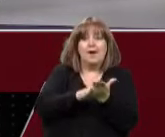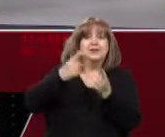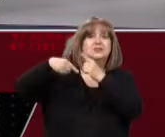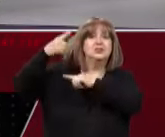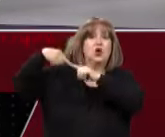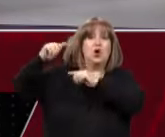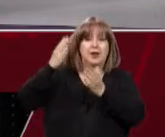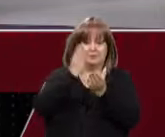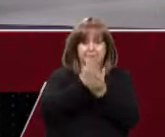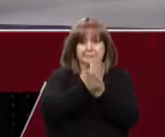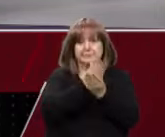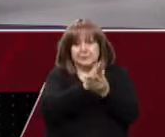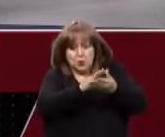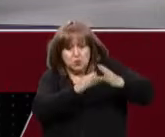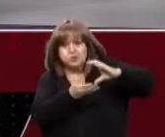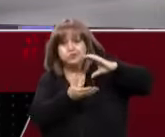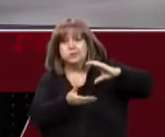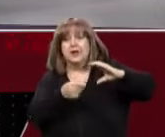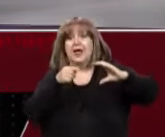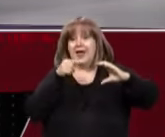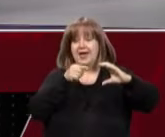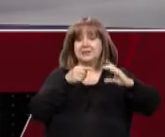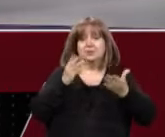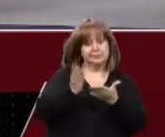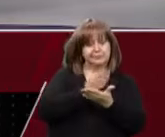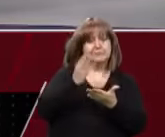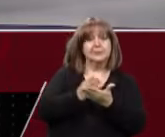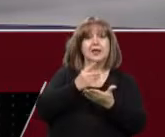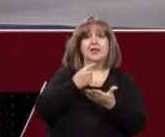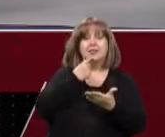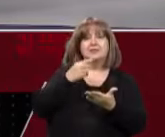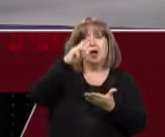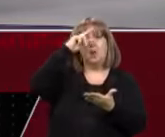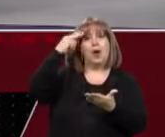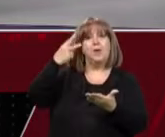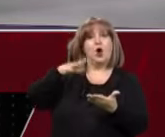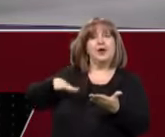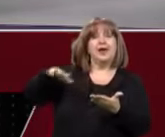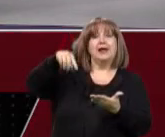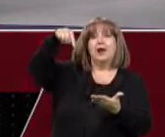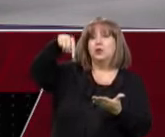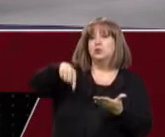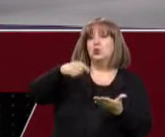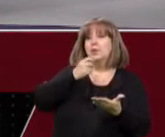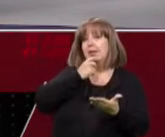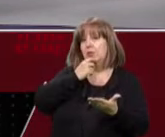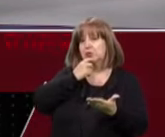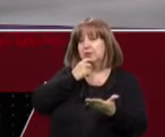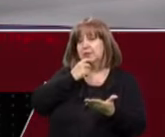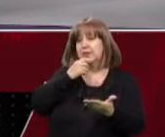documentación histórica nos muestra que los pueblos originarios del sur mendocino